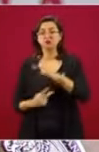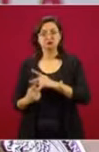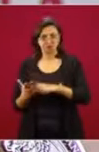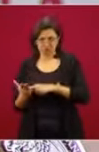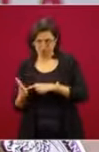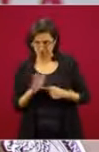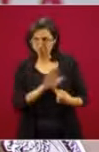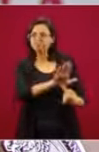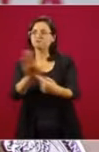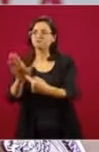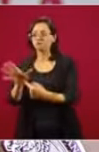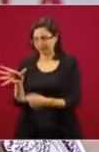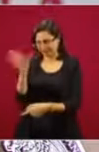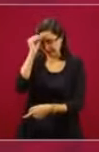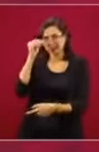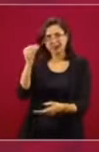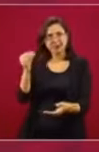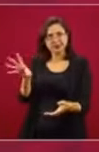aprendan.